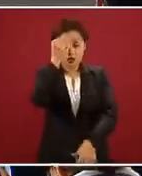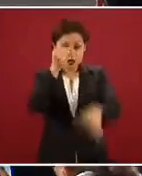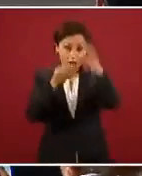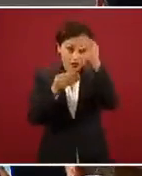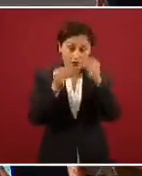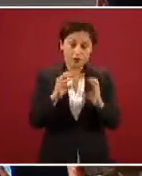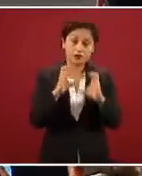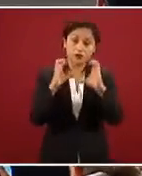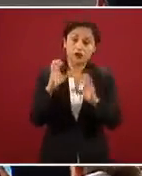niñas y niños. libros, árboles, también